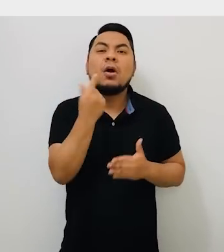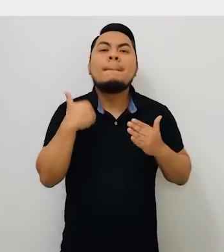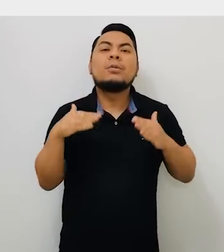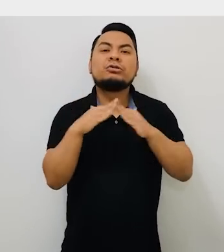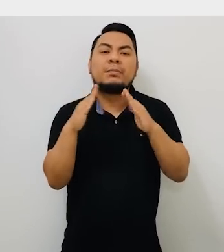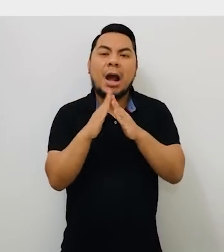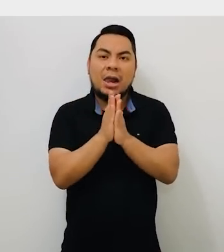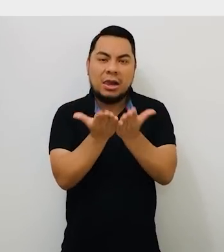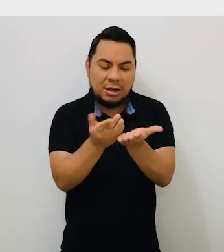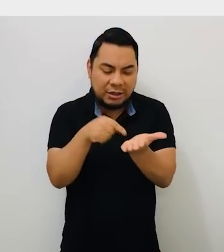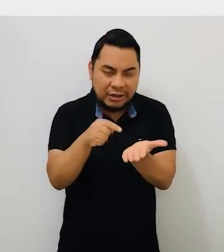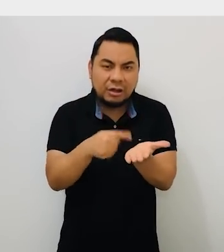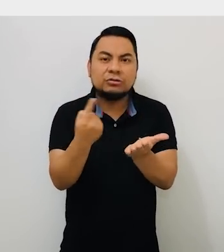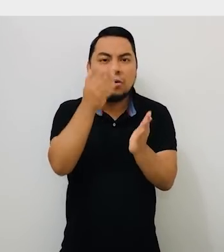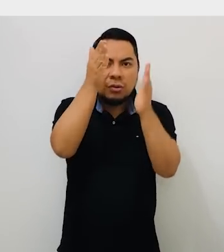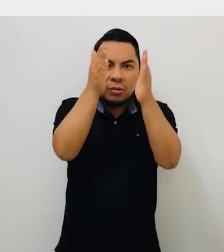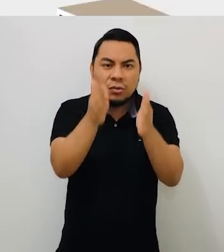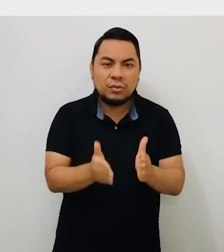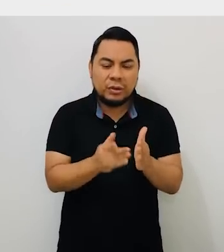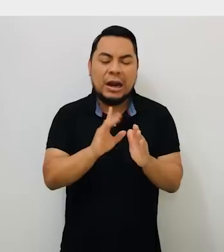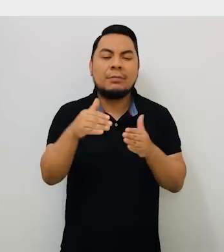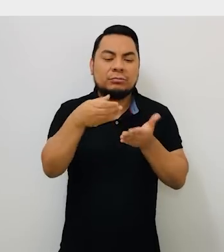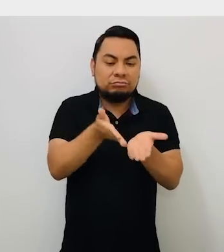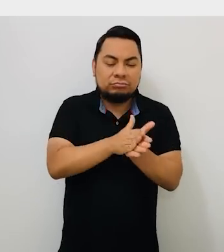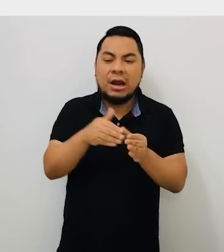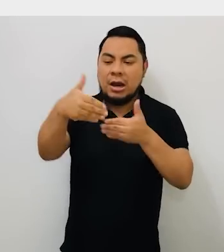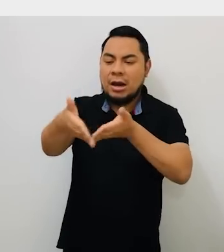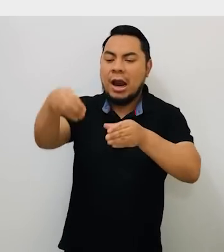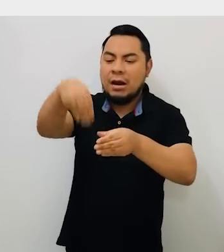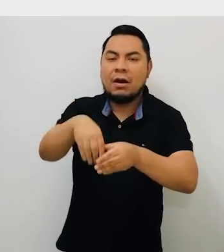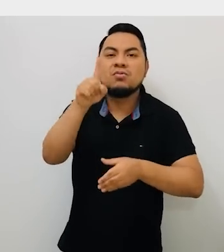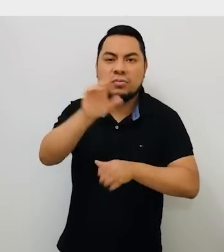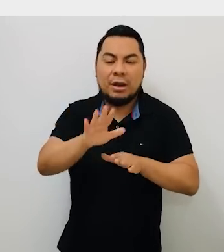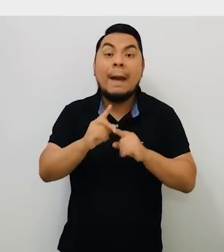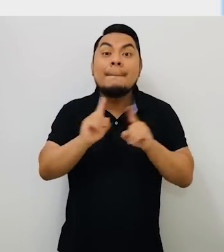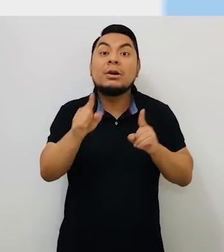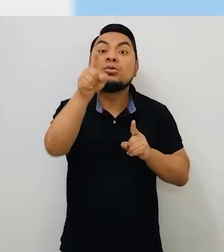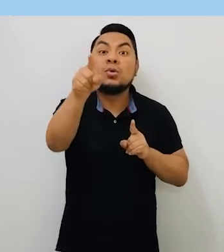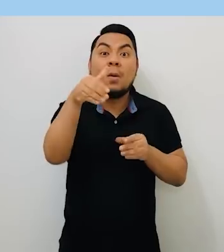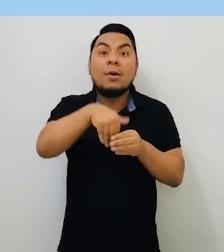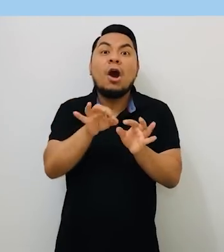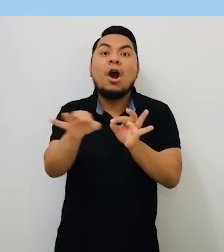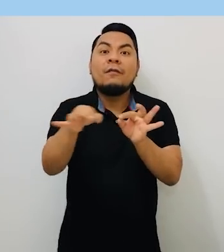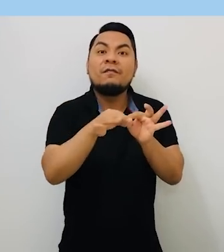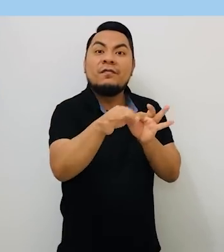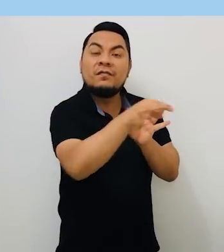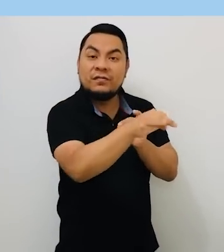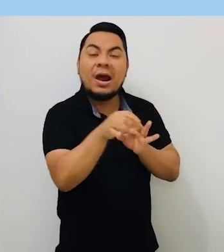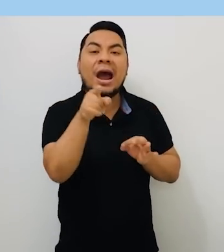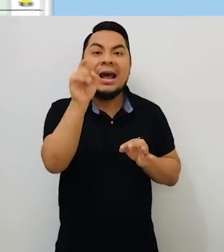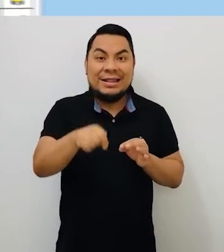recibirás la cédula municipal y en tu mesa habrá únicamente un ánfora. En cambio, si votas en las demás